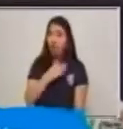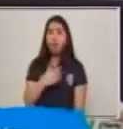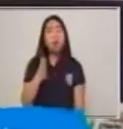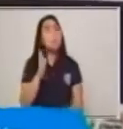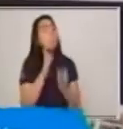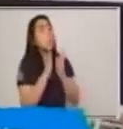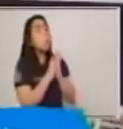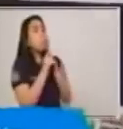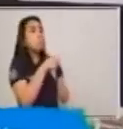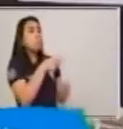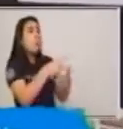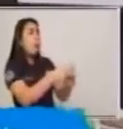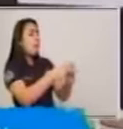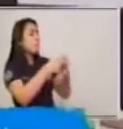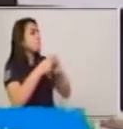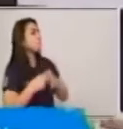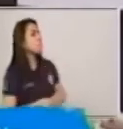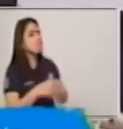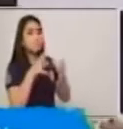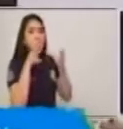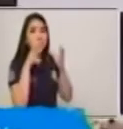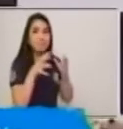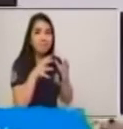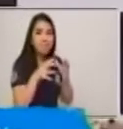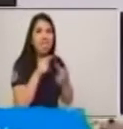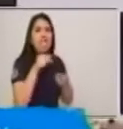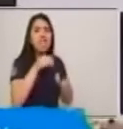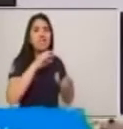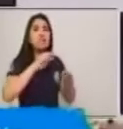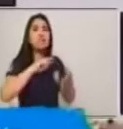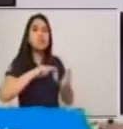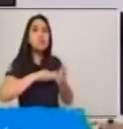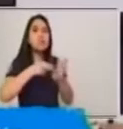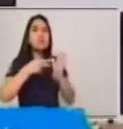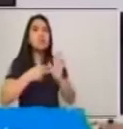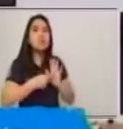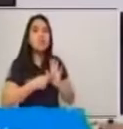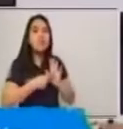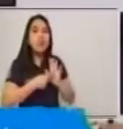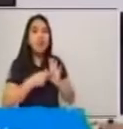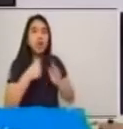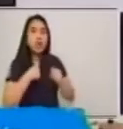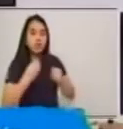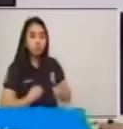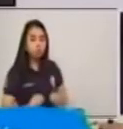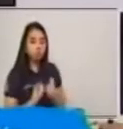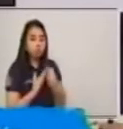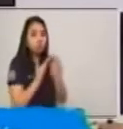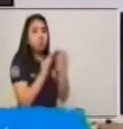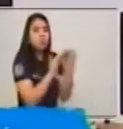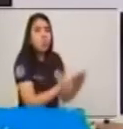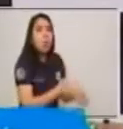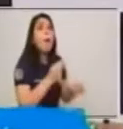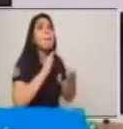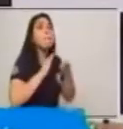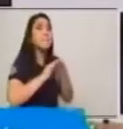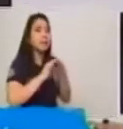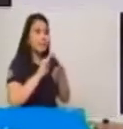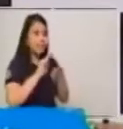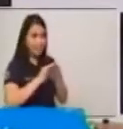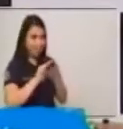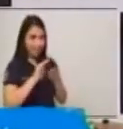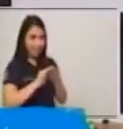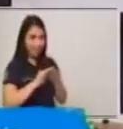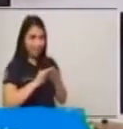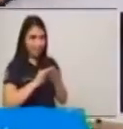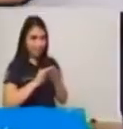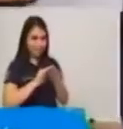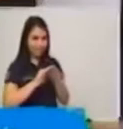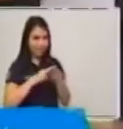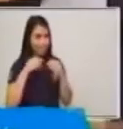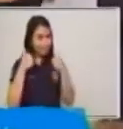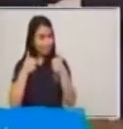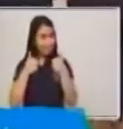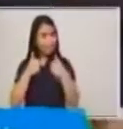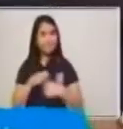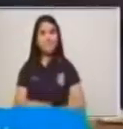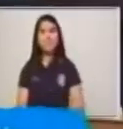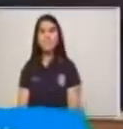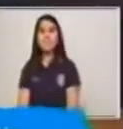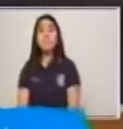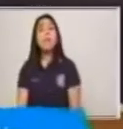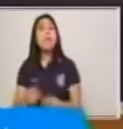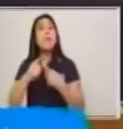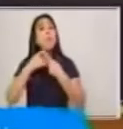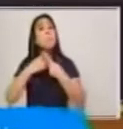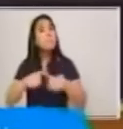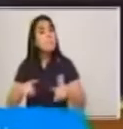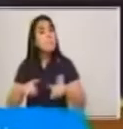pelota. Aquí tenemos entonces, ya identificamos el mensaje. Pero el